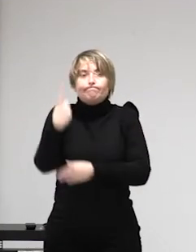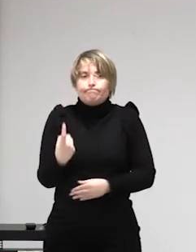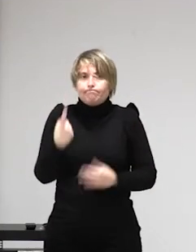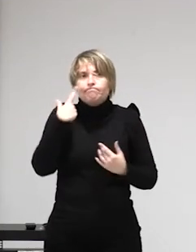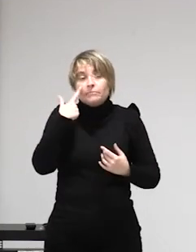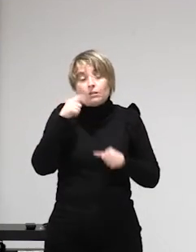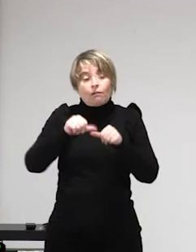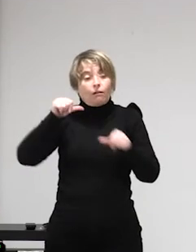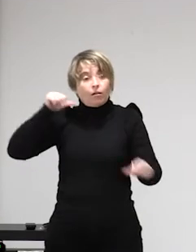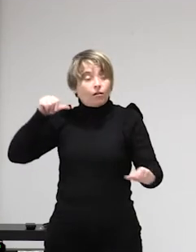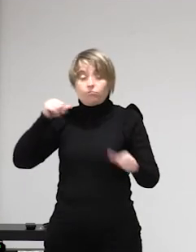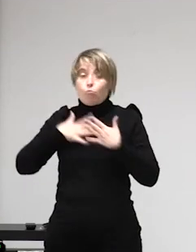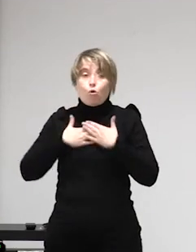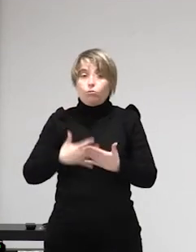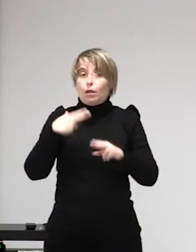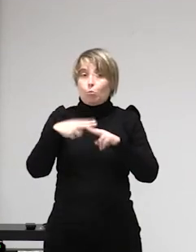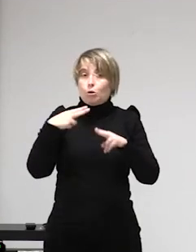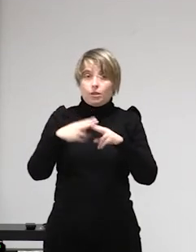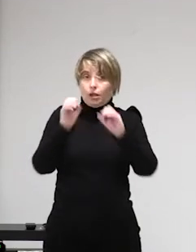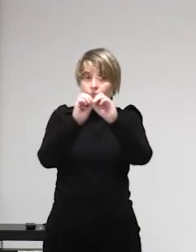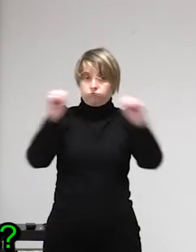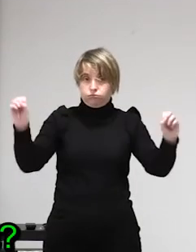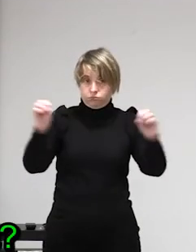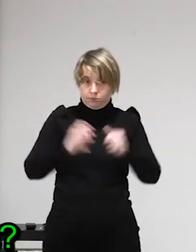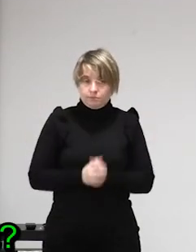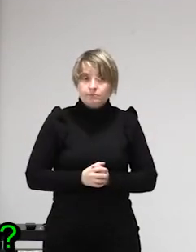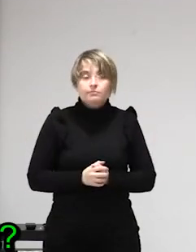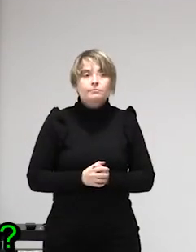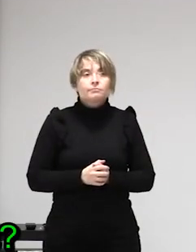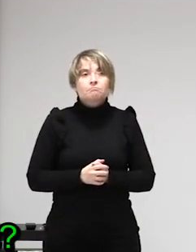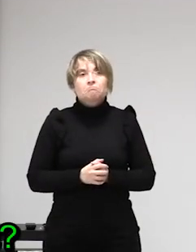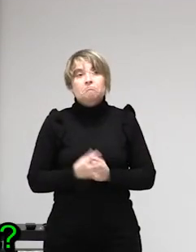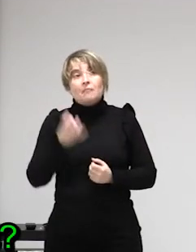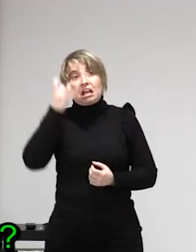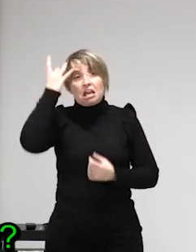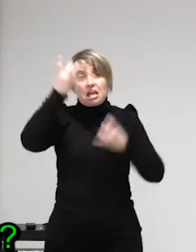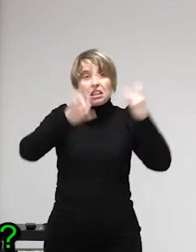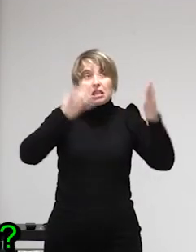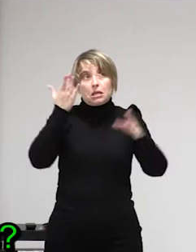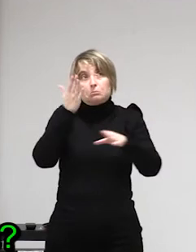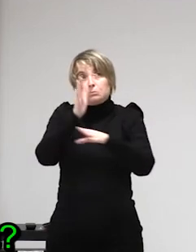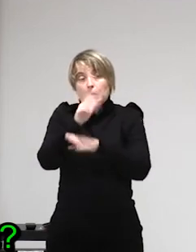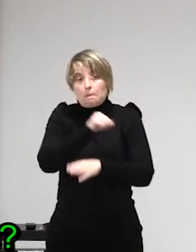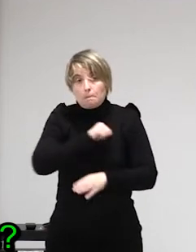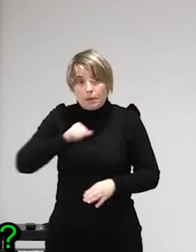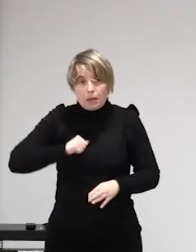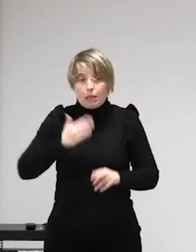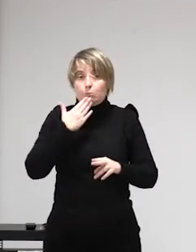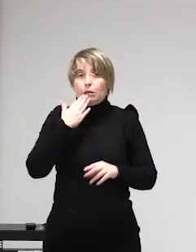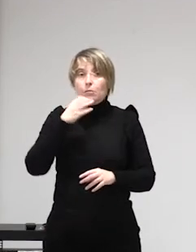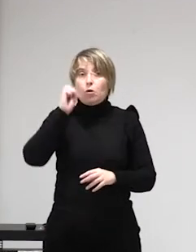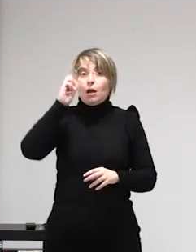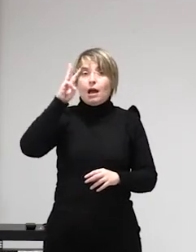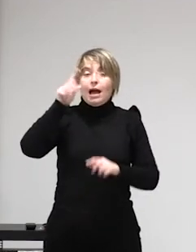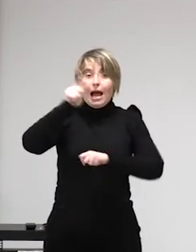esta salida que sucede que no no la garantiza medios hay pero que sucede con estos medios estos